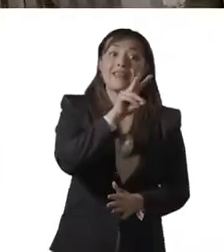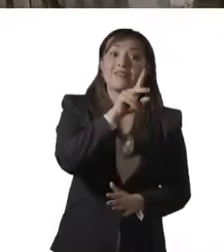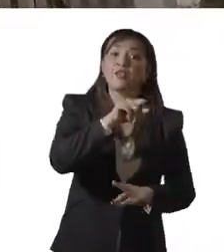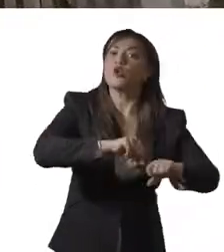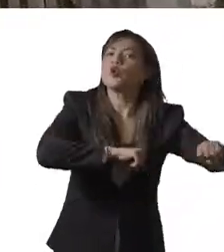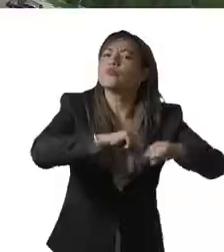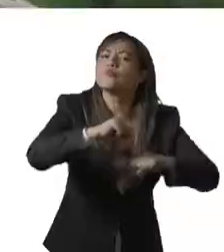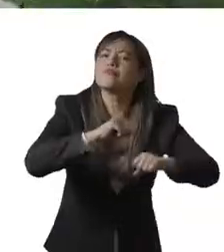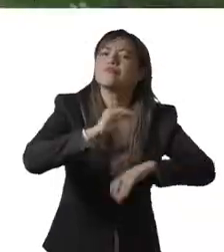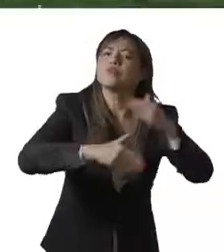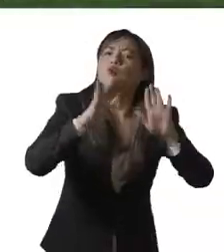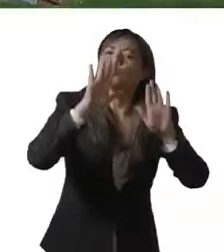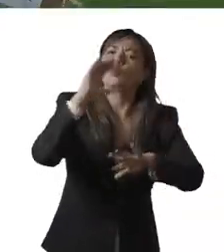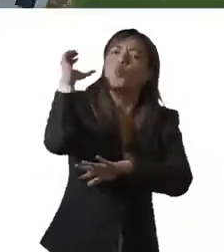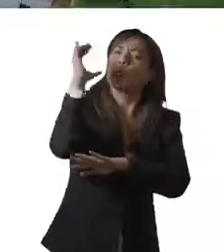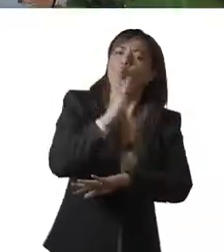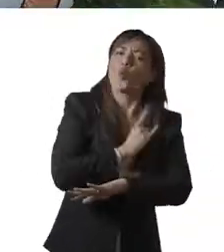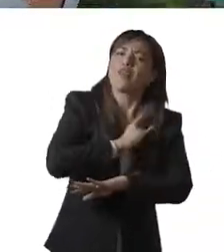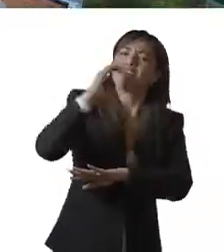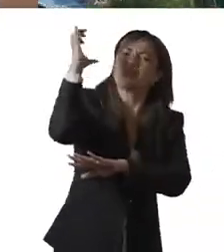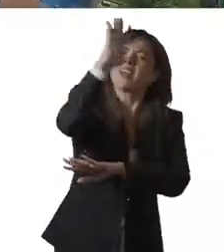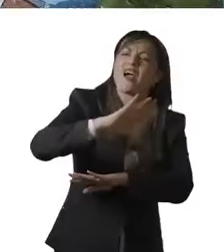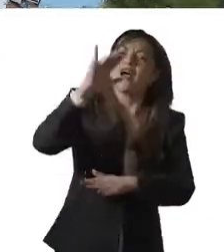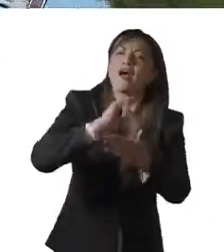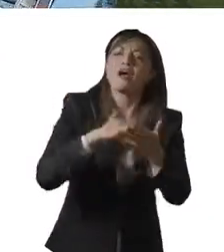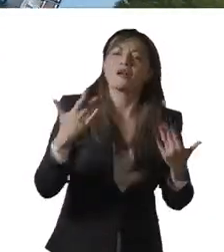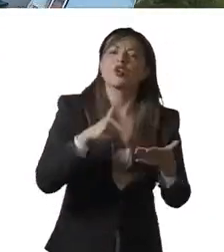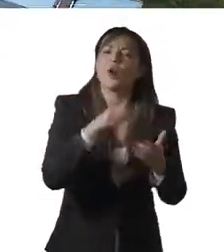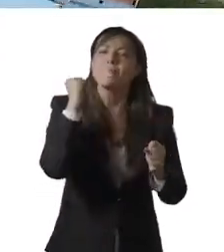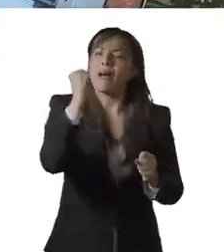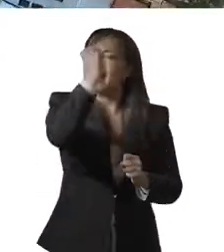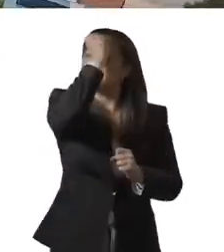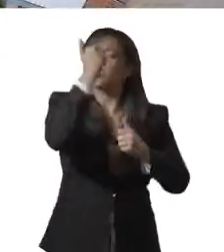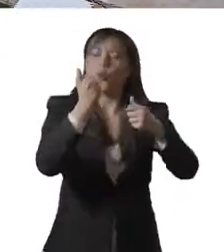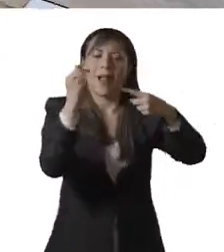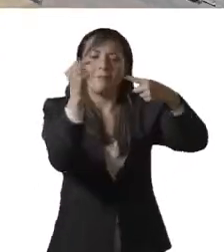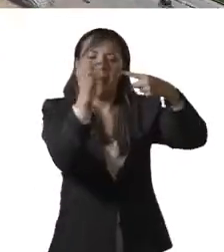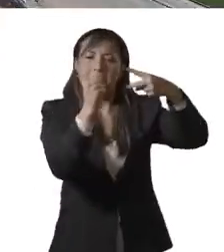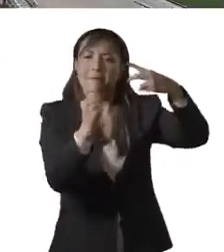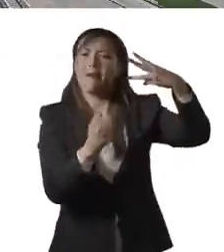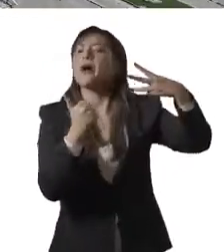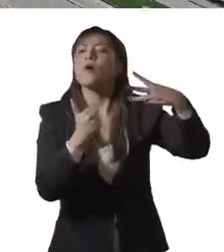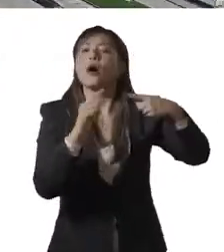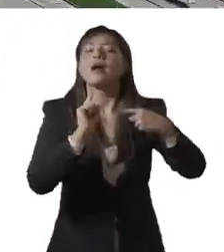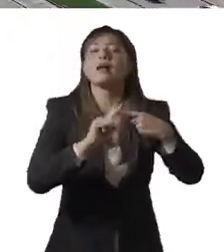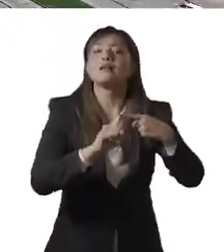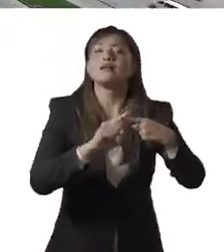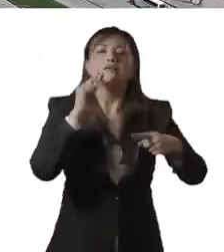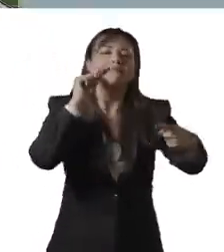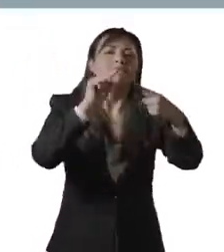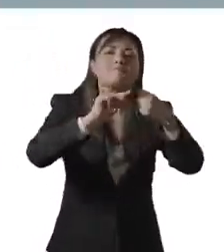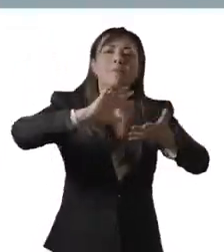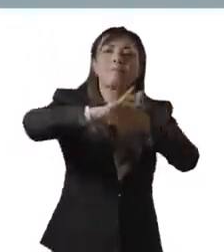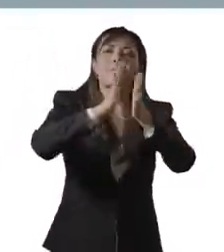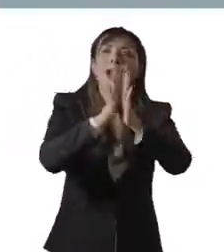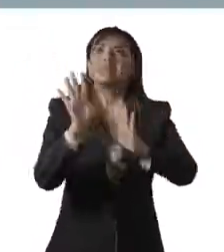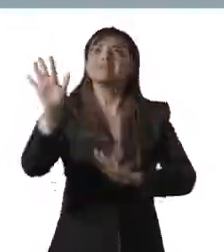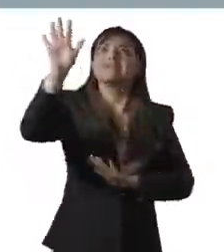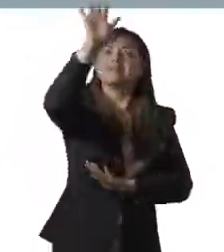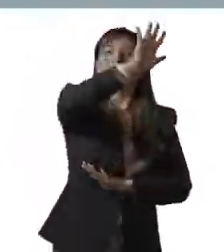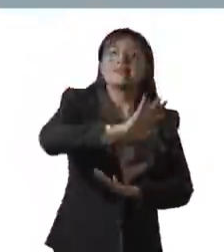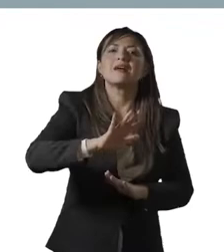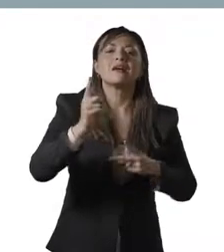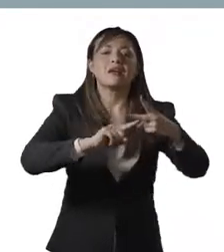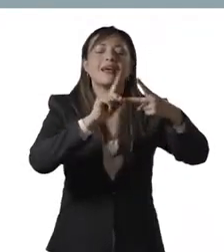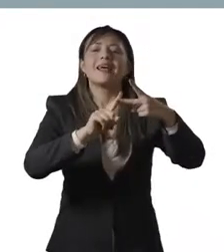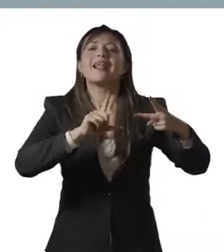2021, las acciones de la Universidad Nacional de Colombia se desarrollaron alrededor de los siguientes ejes estratégicos, tejiendo